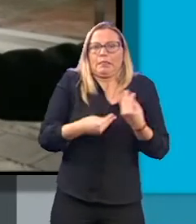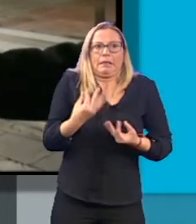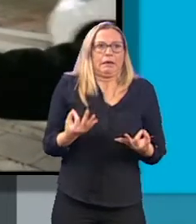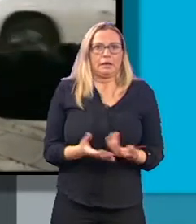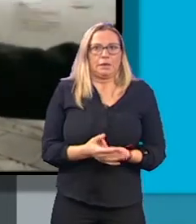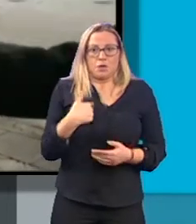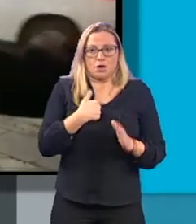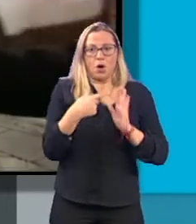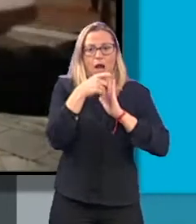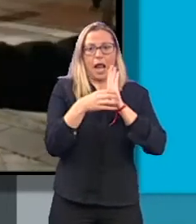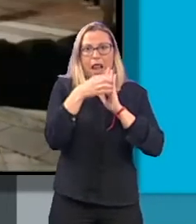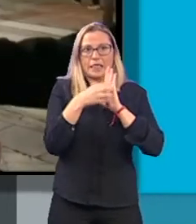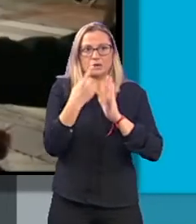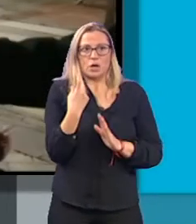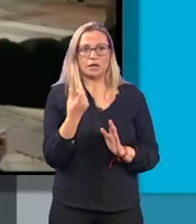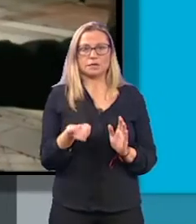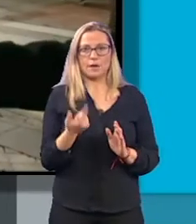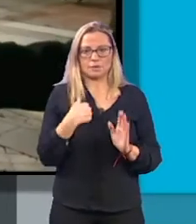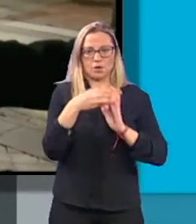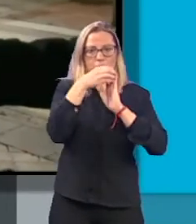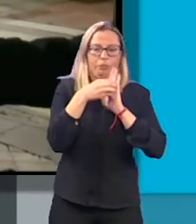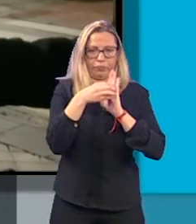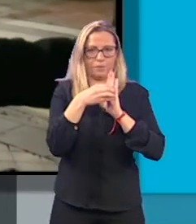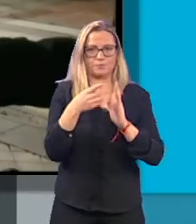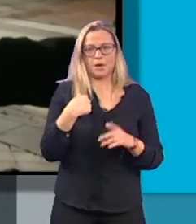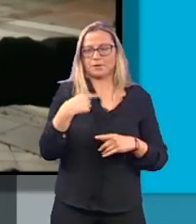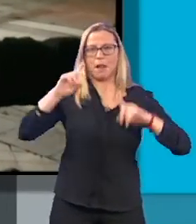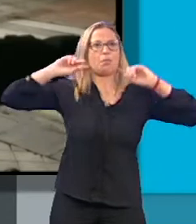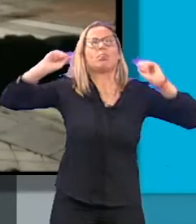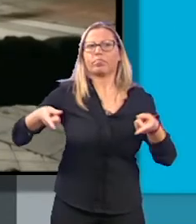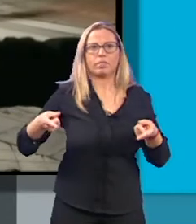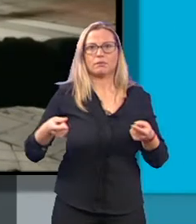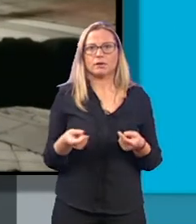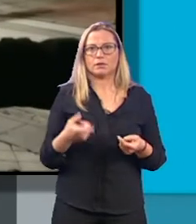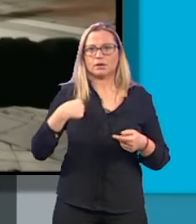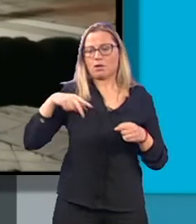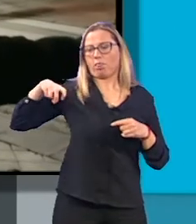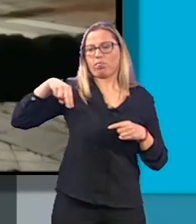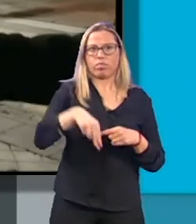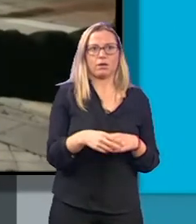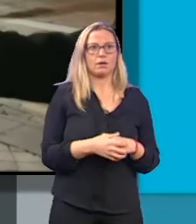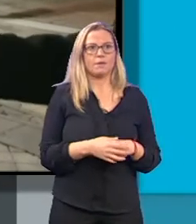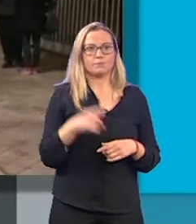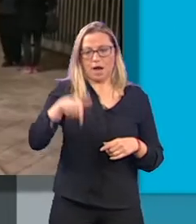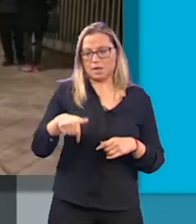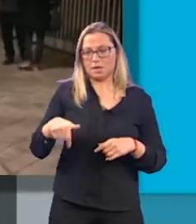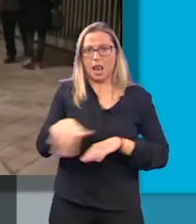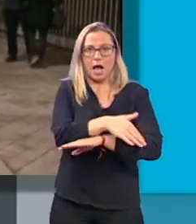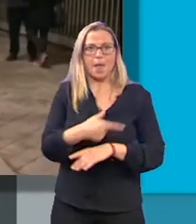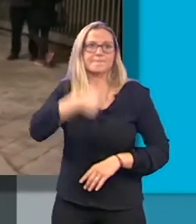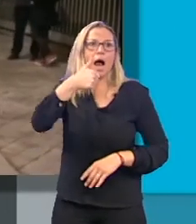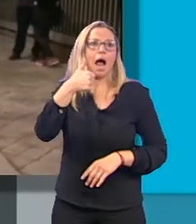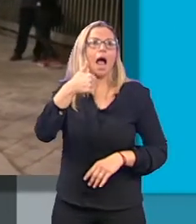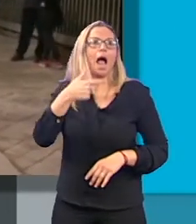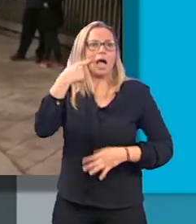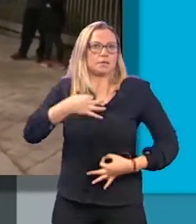porque yo necesito el ascensor, digo a ver si me quedo en el ascensor, pero al final no hemos decidido y no hemos bajado. En todos los